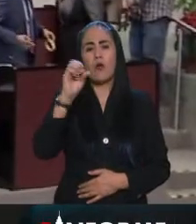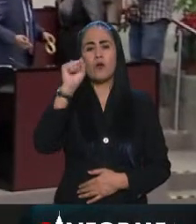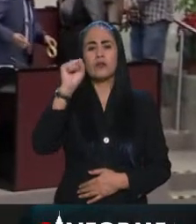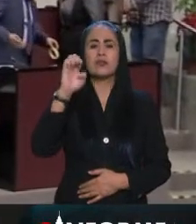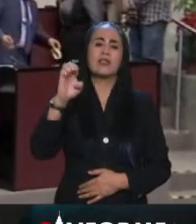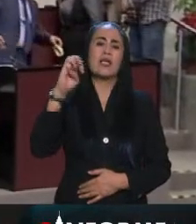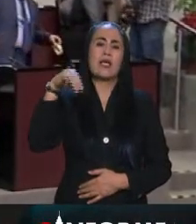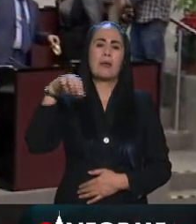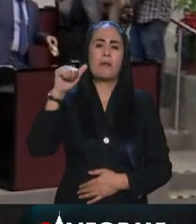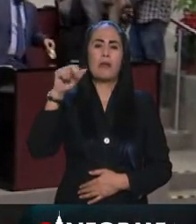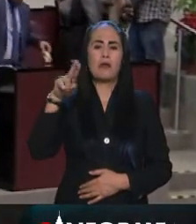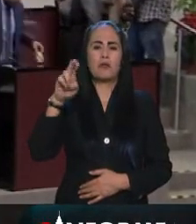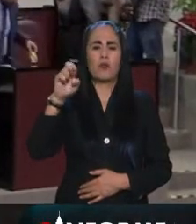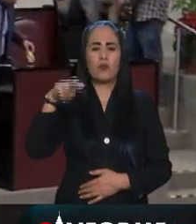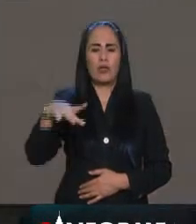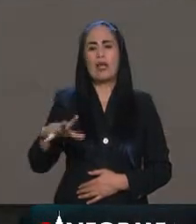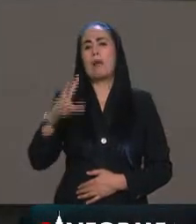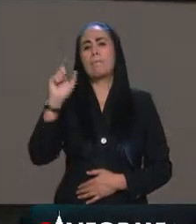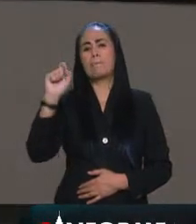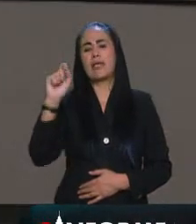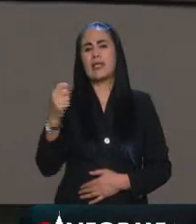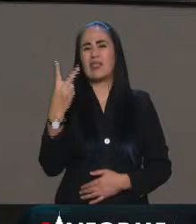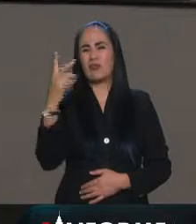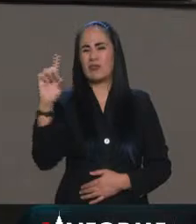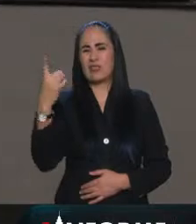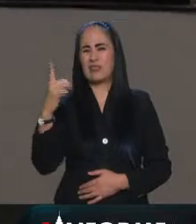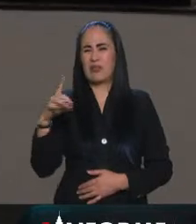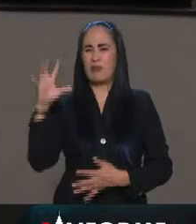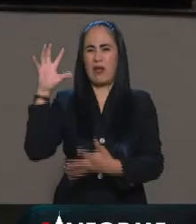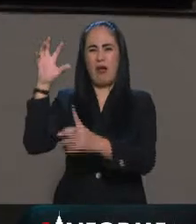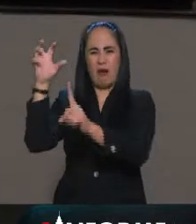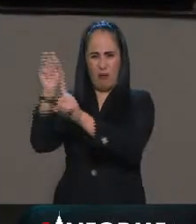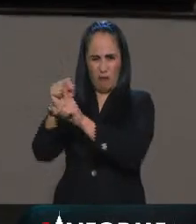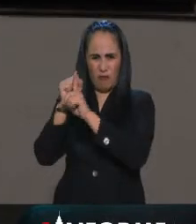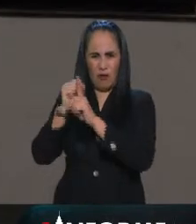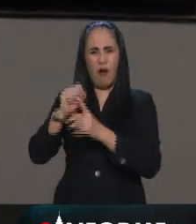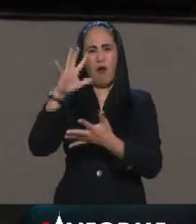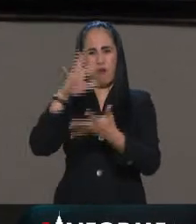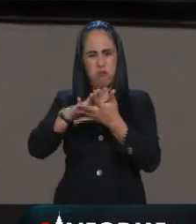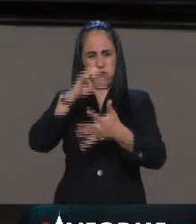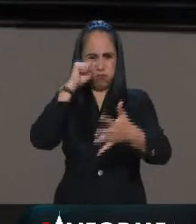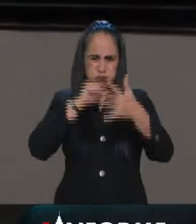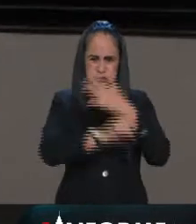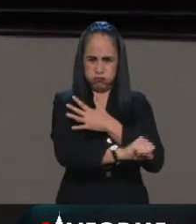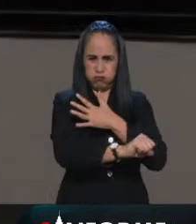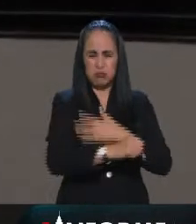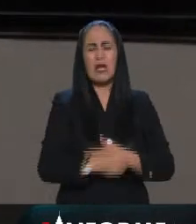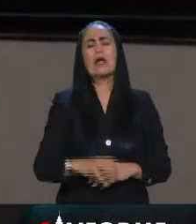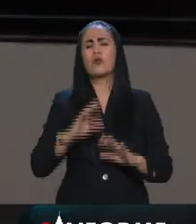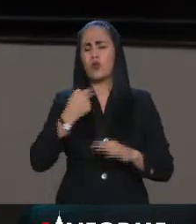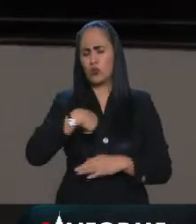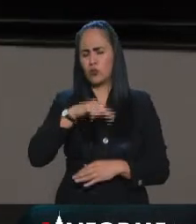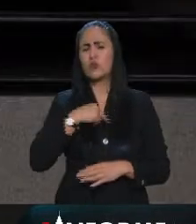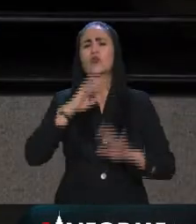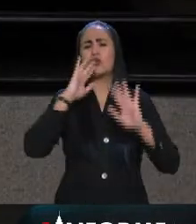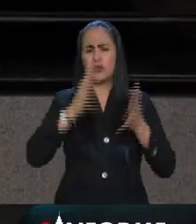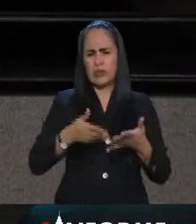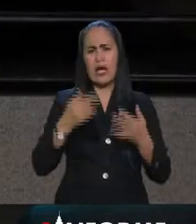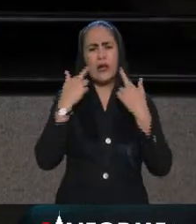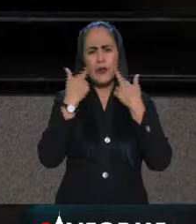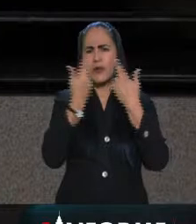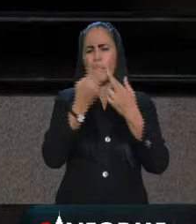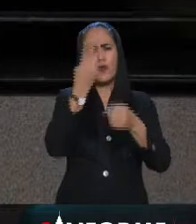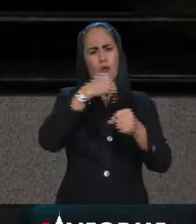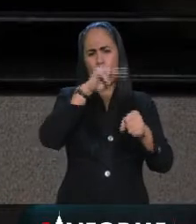Virgen ocurrió el 22 de diciembre, por ahí cuando nosotros ya estábamos, habíamos terminado el periodo ordinario,